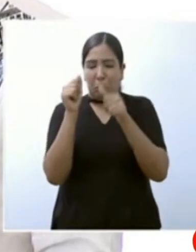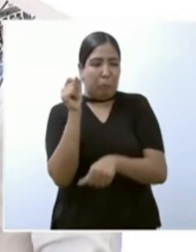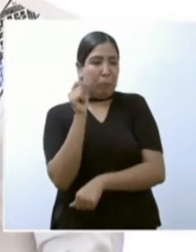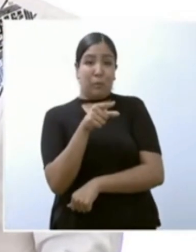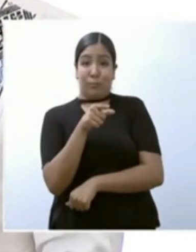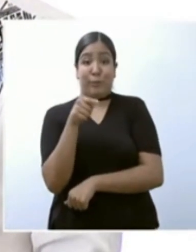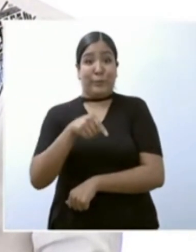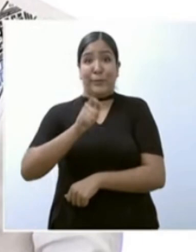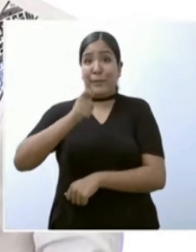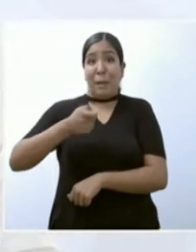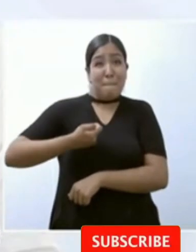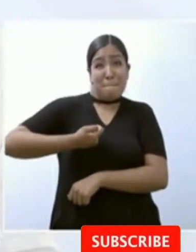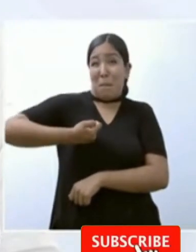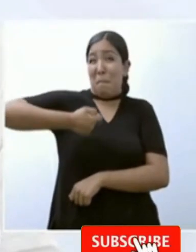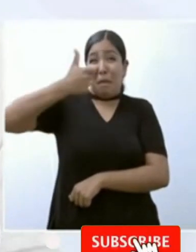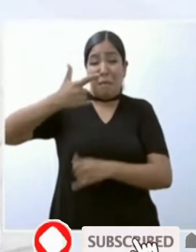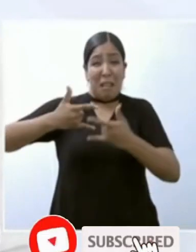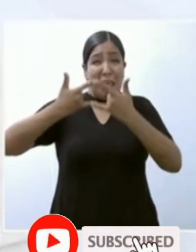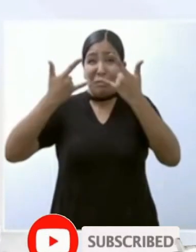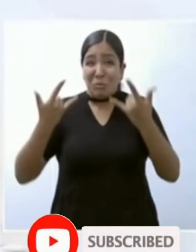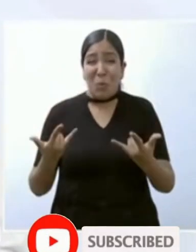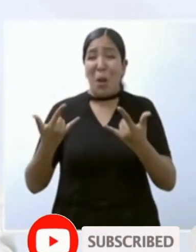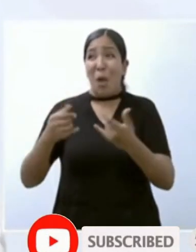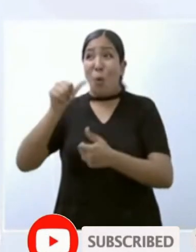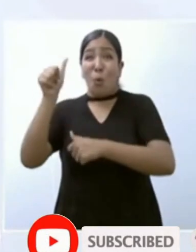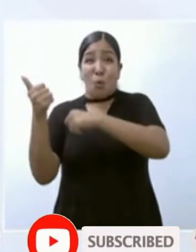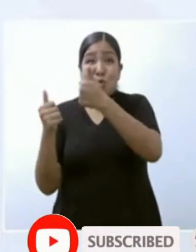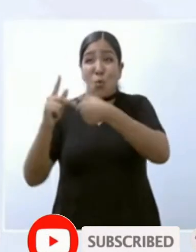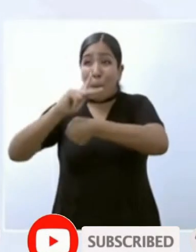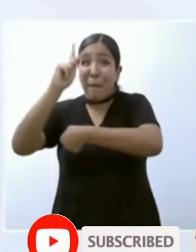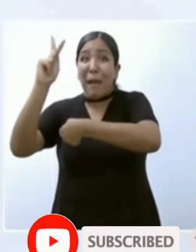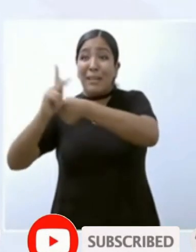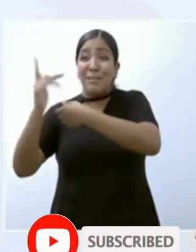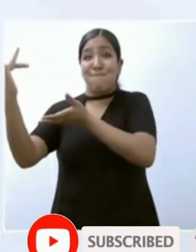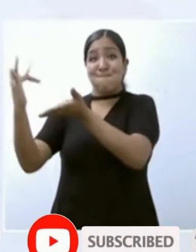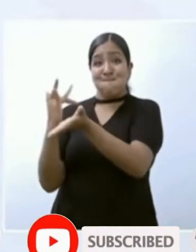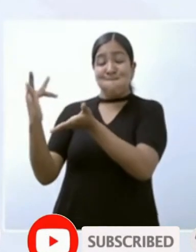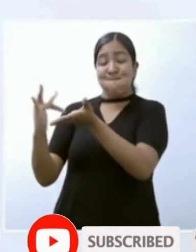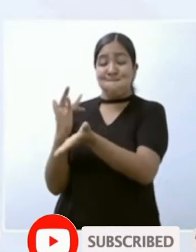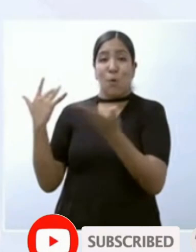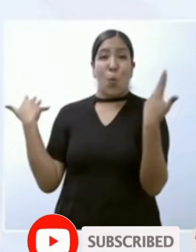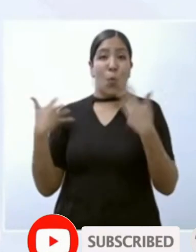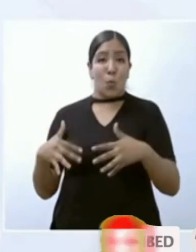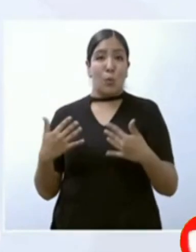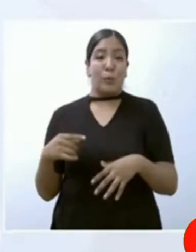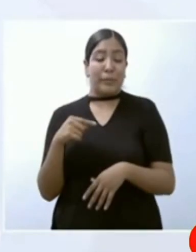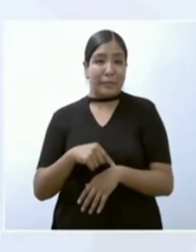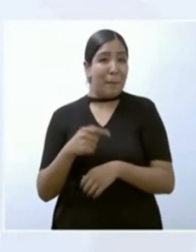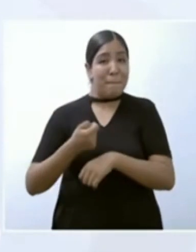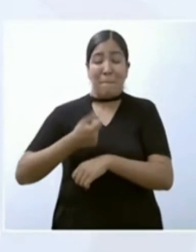lo que está llegando de inversión foránea a nuestro país.